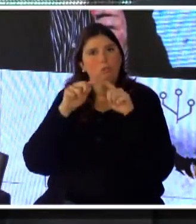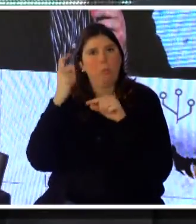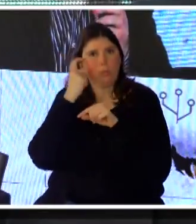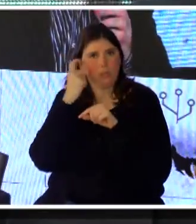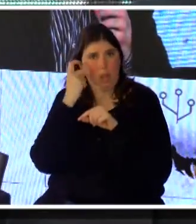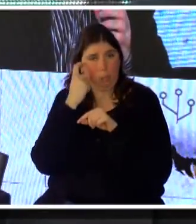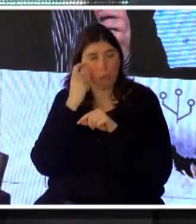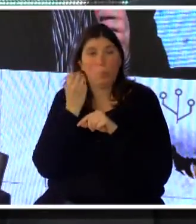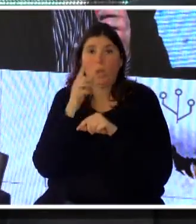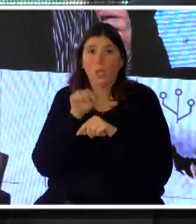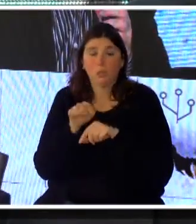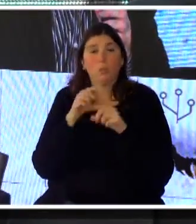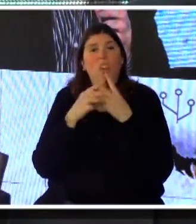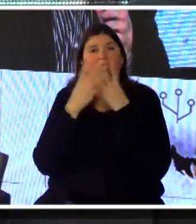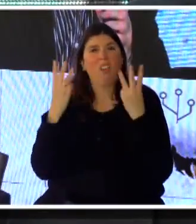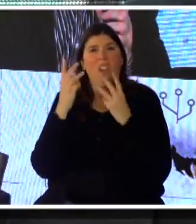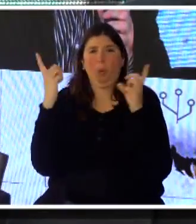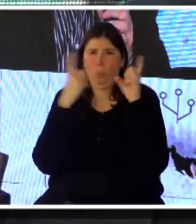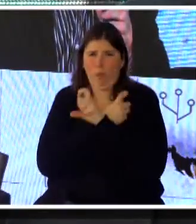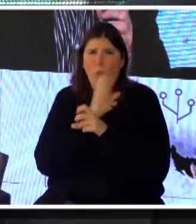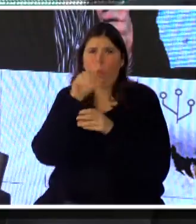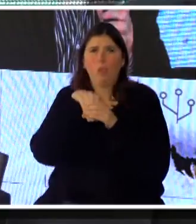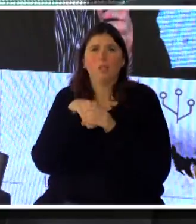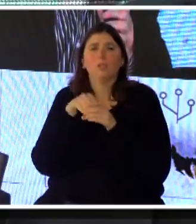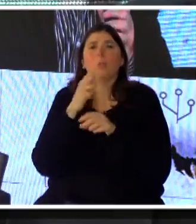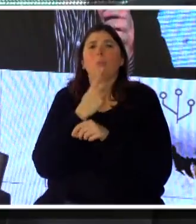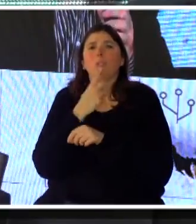públicas es muy complejo, y justamente es el valor que queremos agregar.